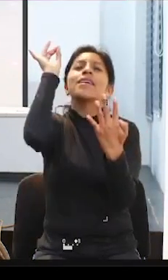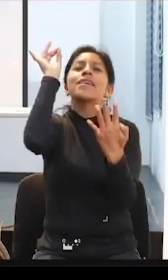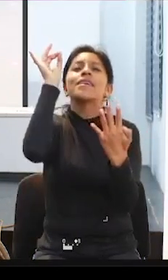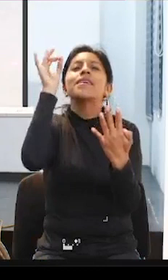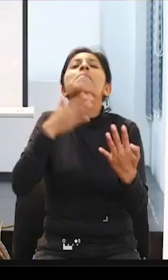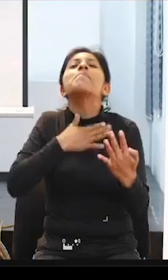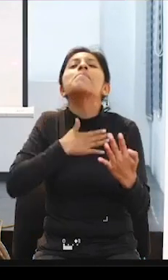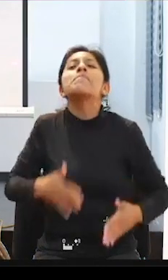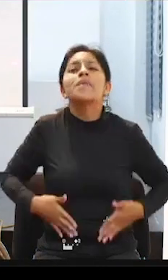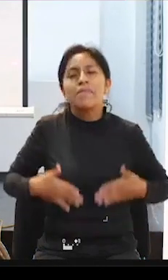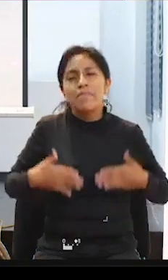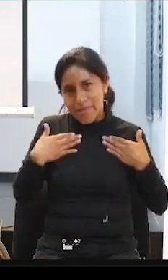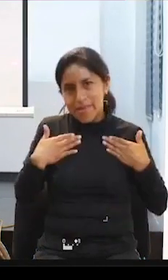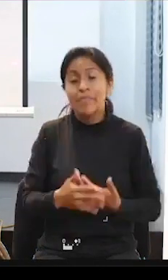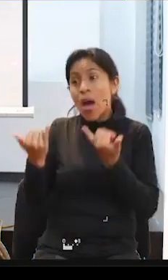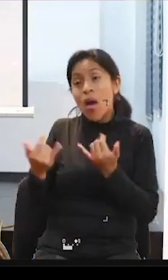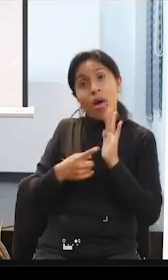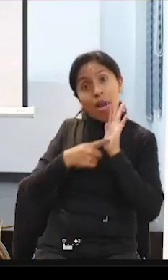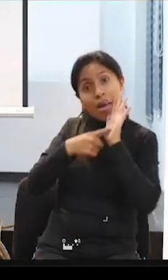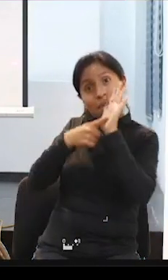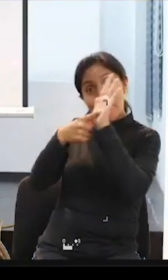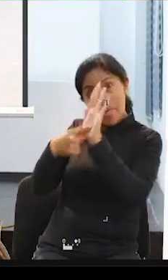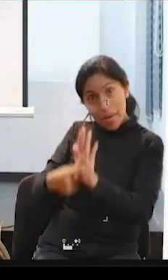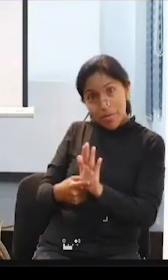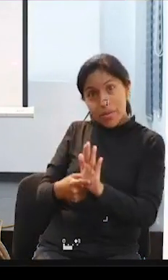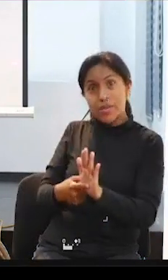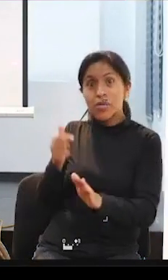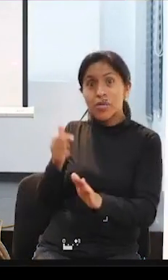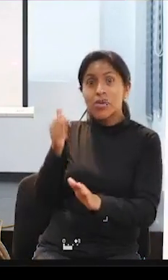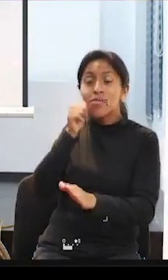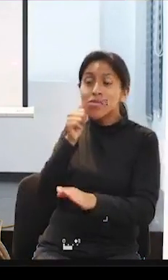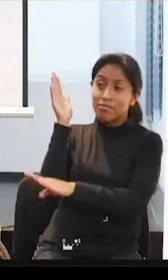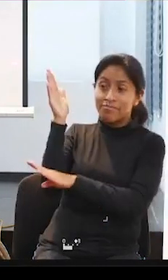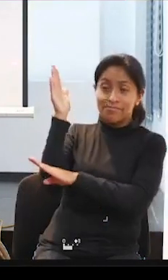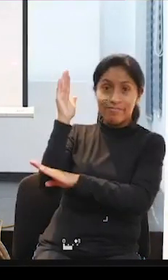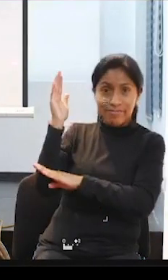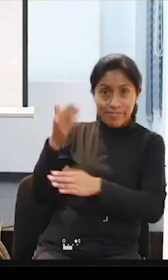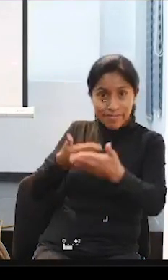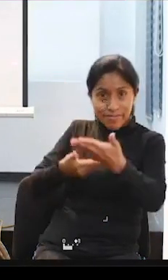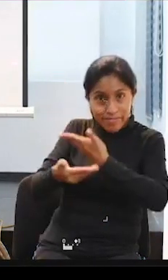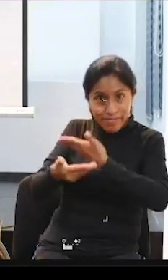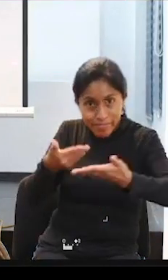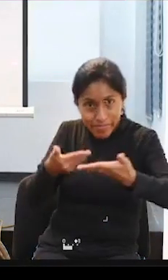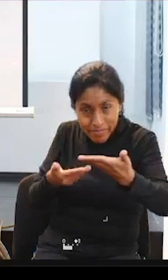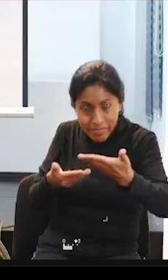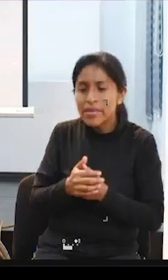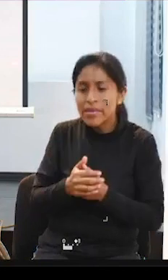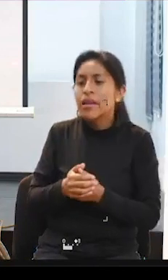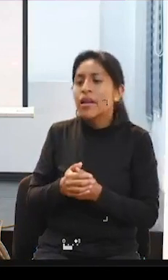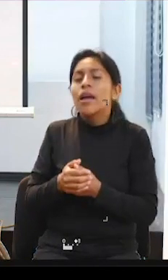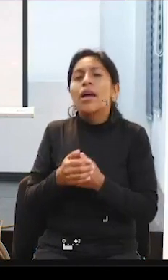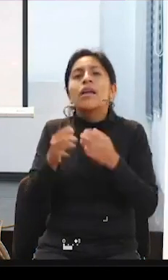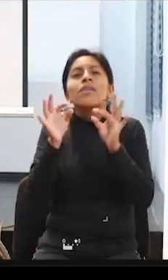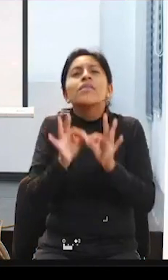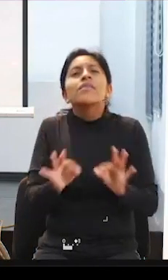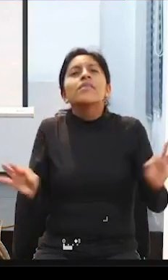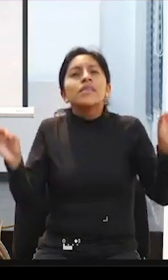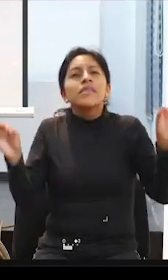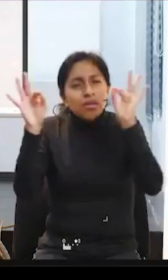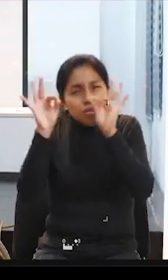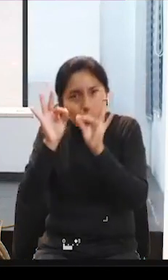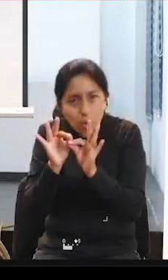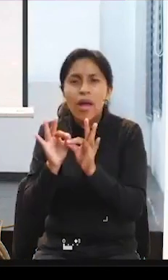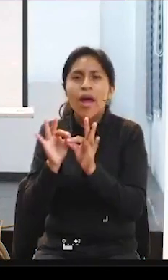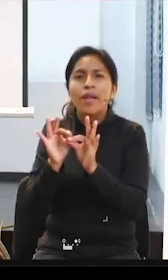panelistas. Es realmente importante e interesante conocer un poco los aspectos que fueron forjando